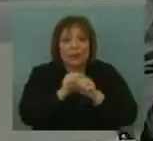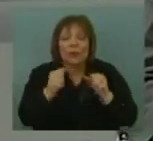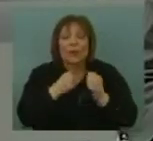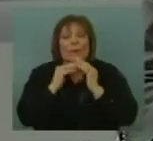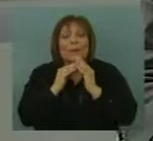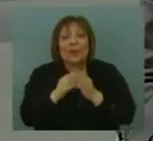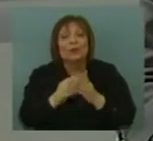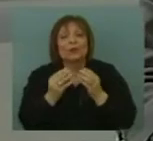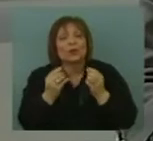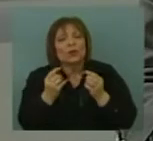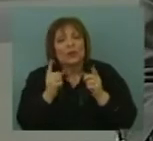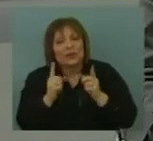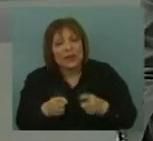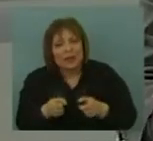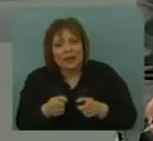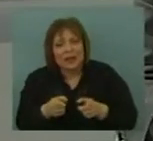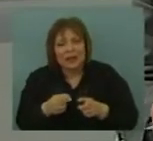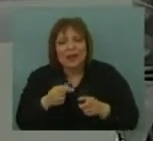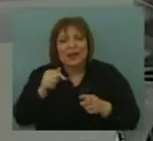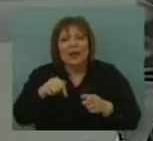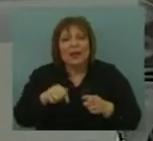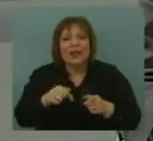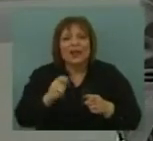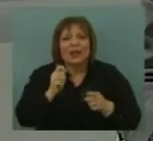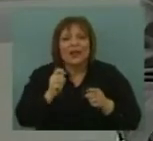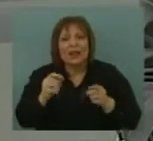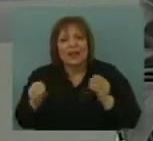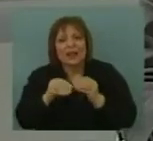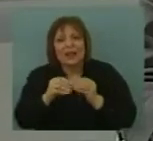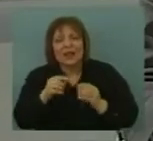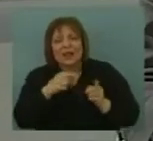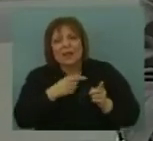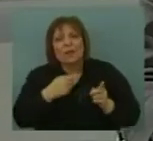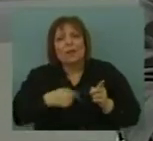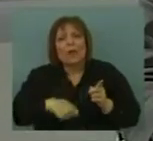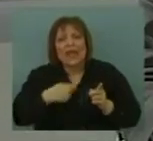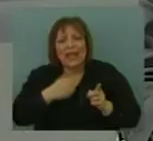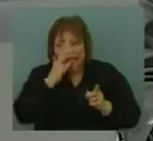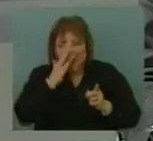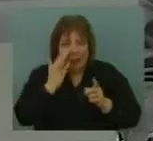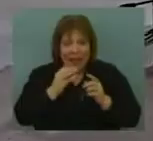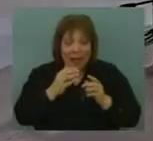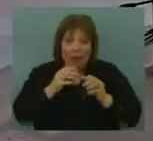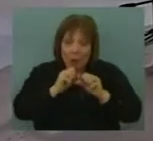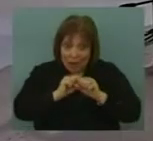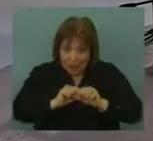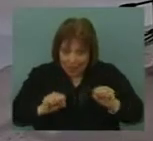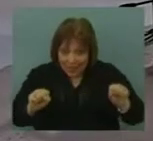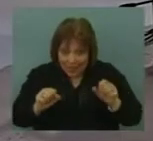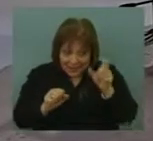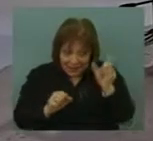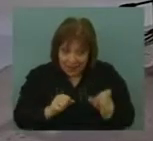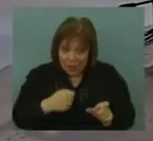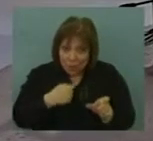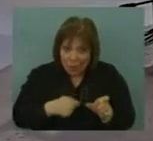pregunto también, ¿qué plus juega en todo esto la figura del presidente José Mujica? Porque quizás en esa figura del